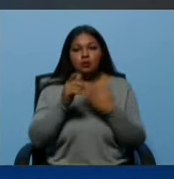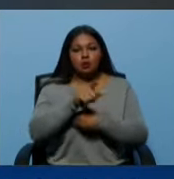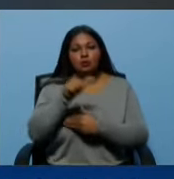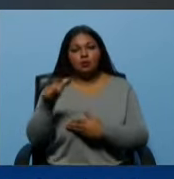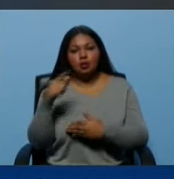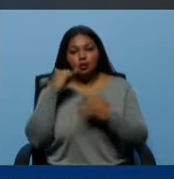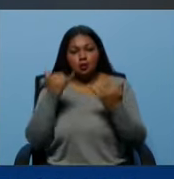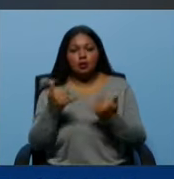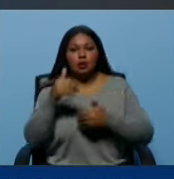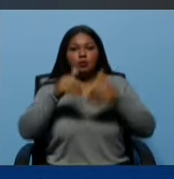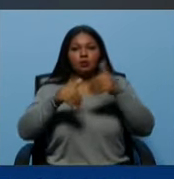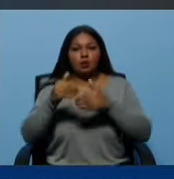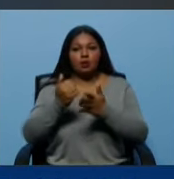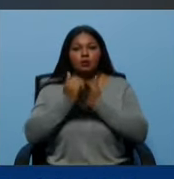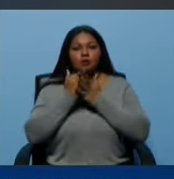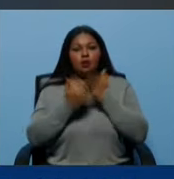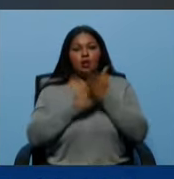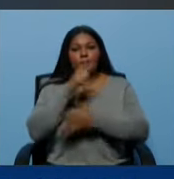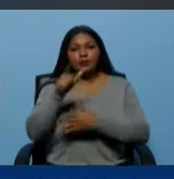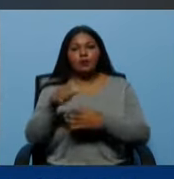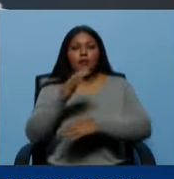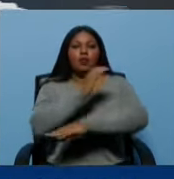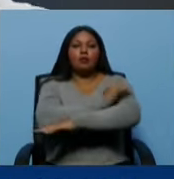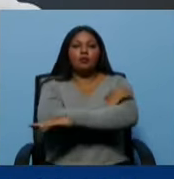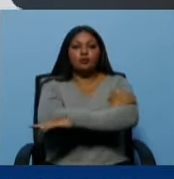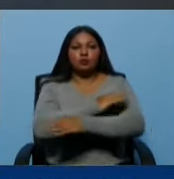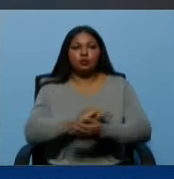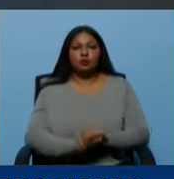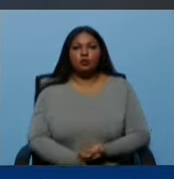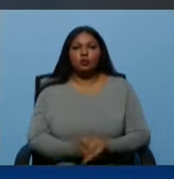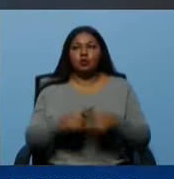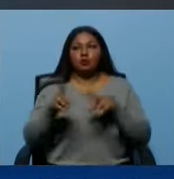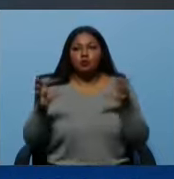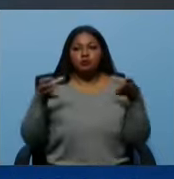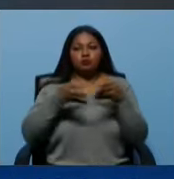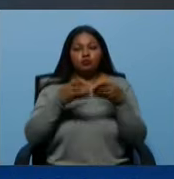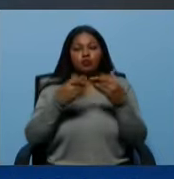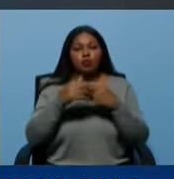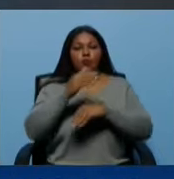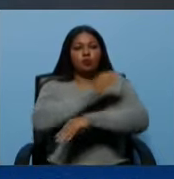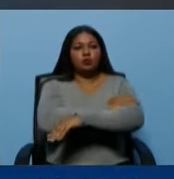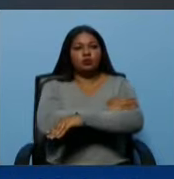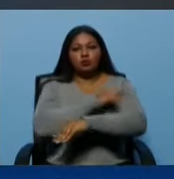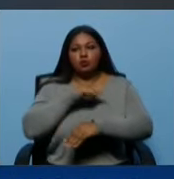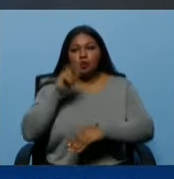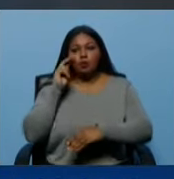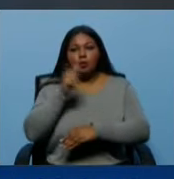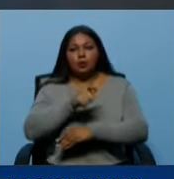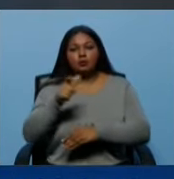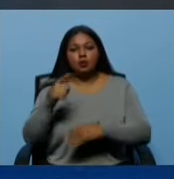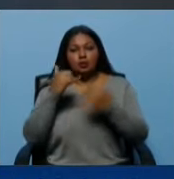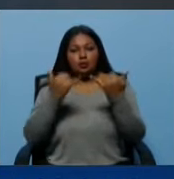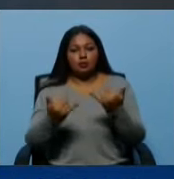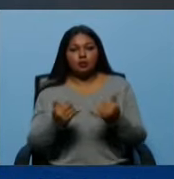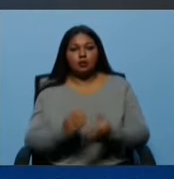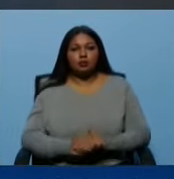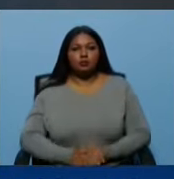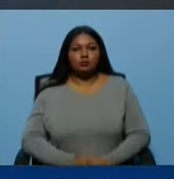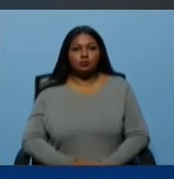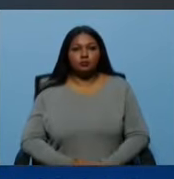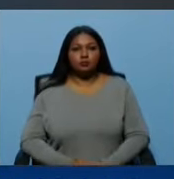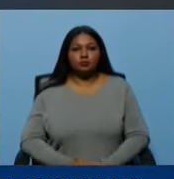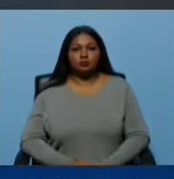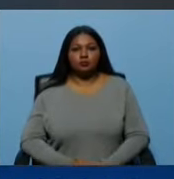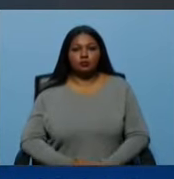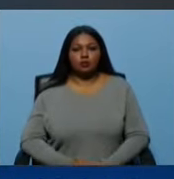que votaron a favor del candidato de la oposición y el otro conjunto de oposiciones. Son personas que no son fascistas, que no son...